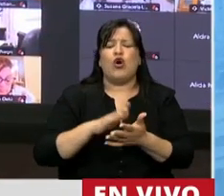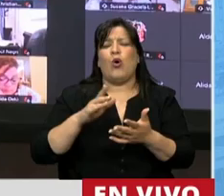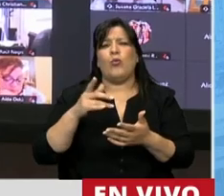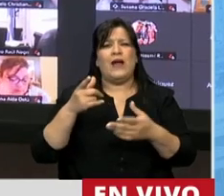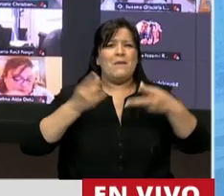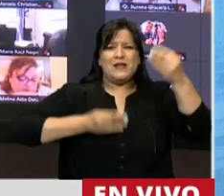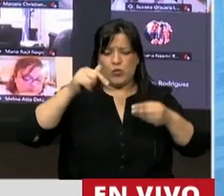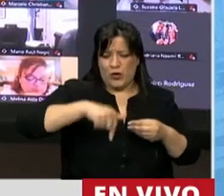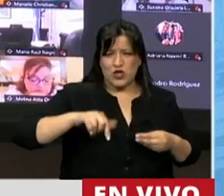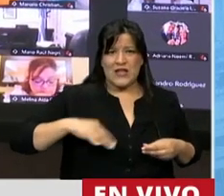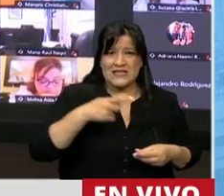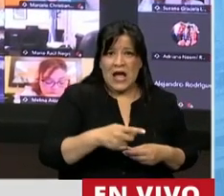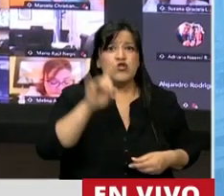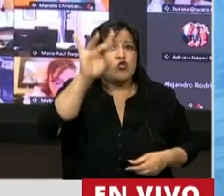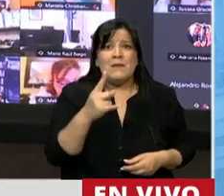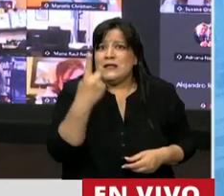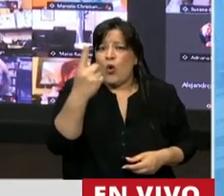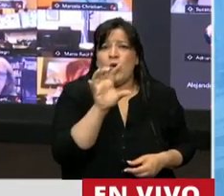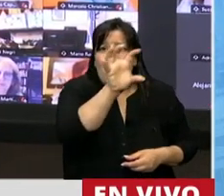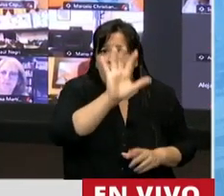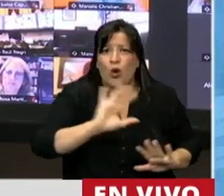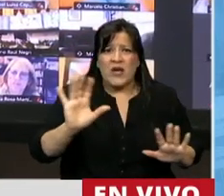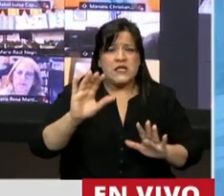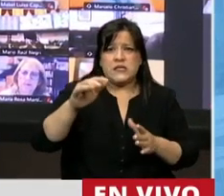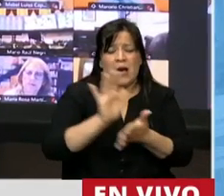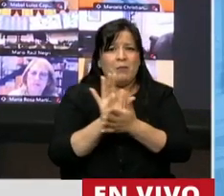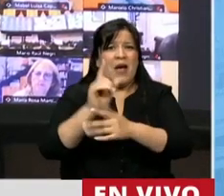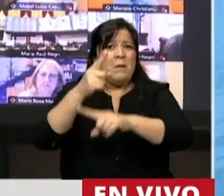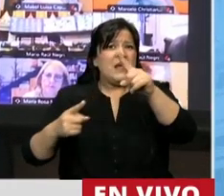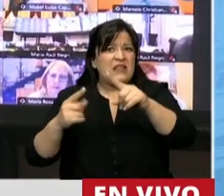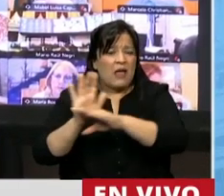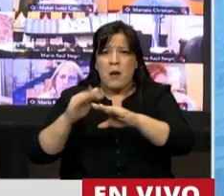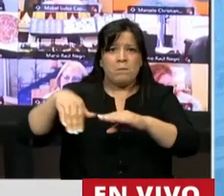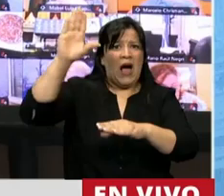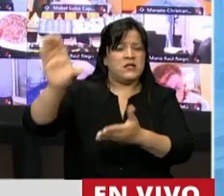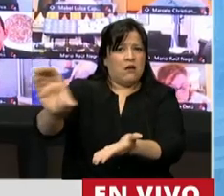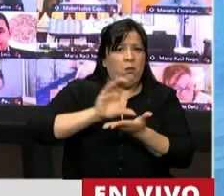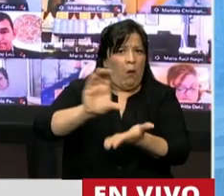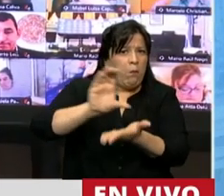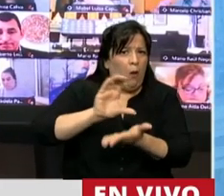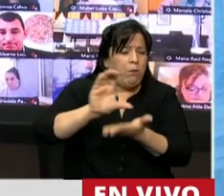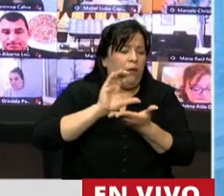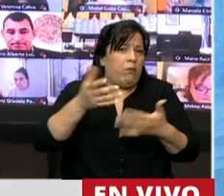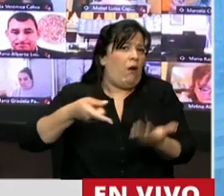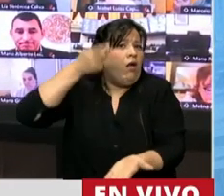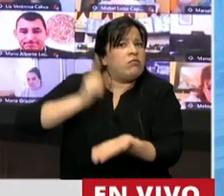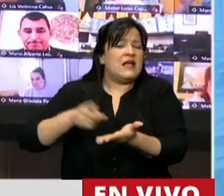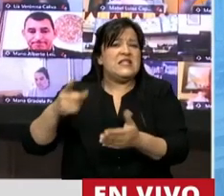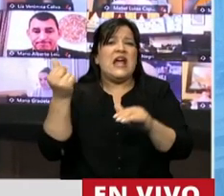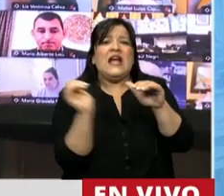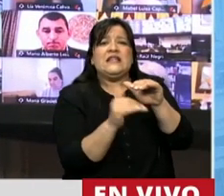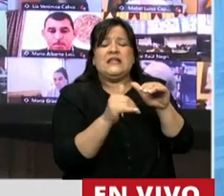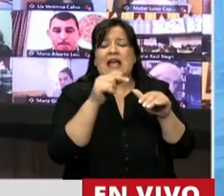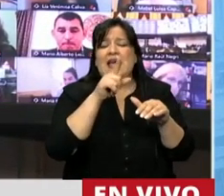presupuestaria de este año en donde una sola provincia se ha llevado más de la mitad de las asignaciones discrecionales del Tesoro Nacional